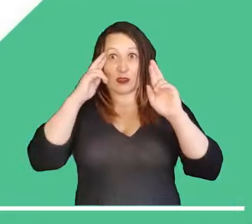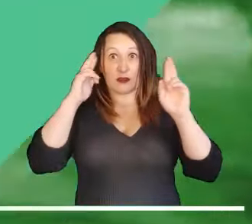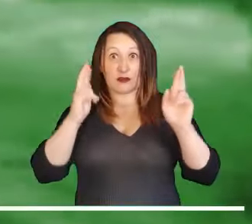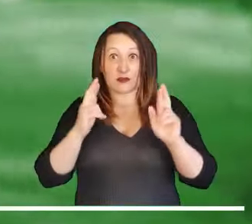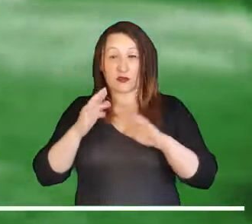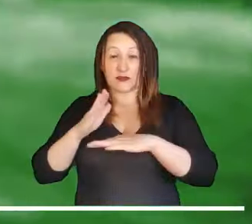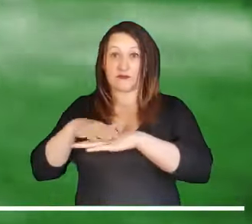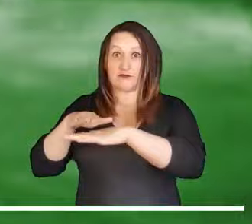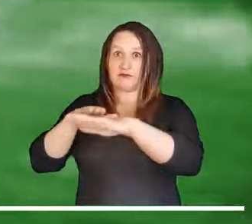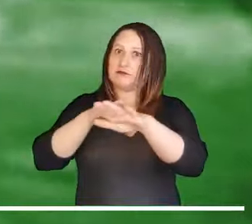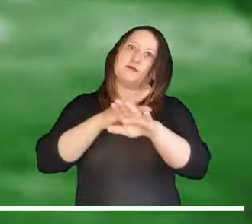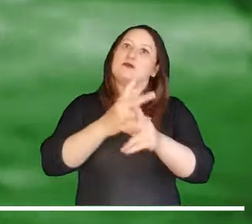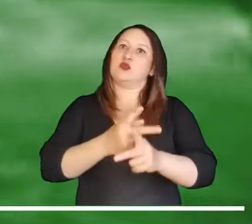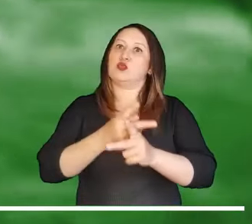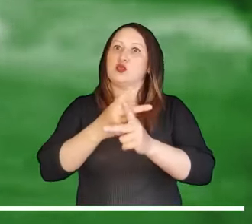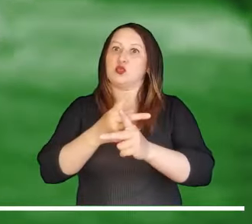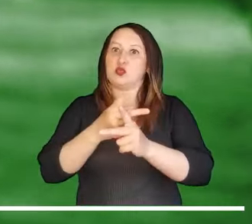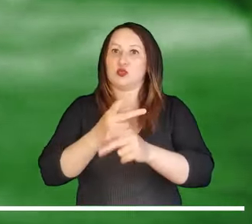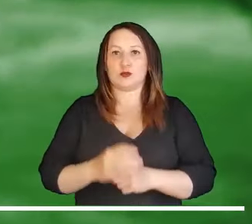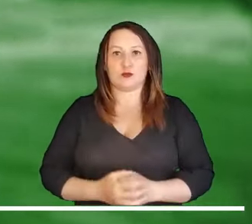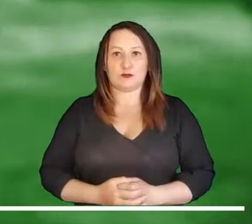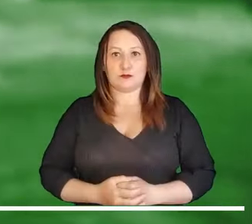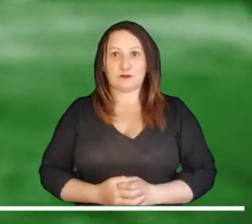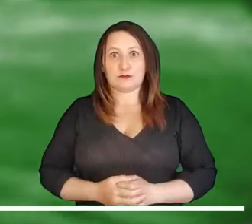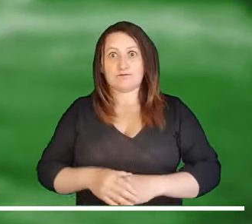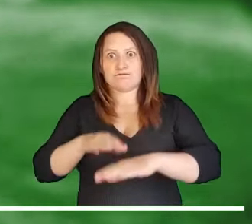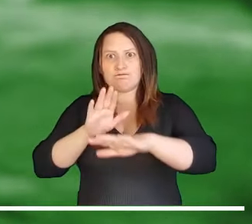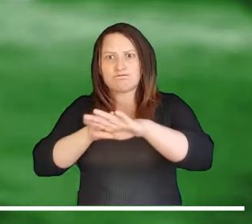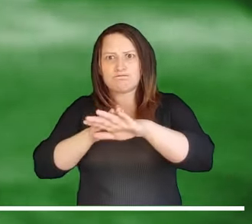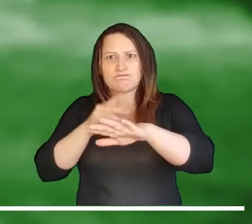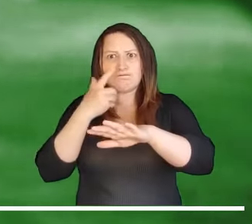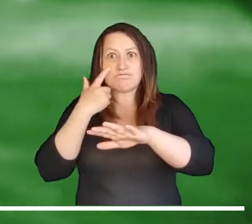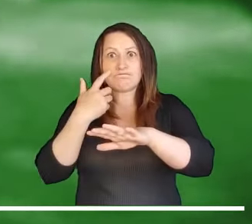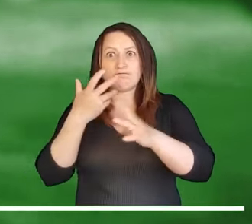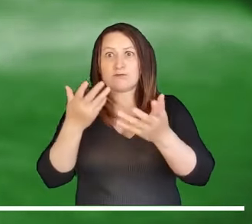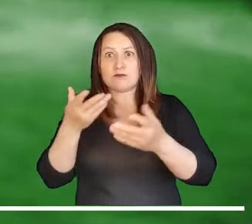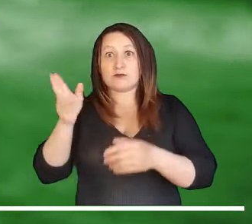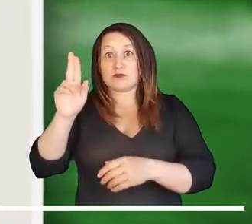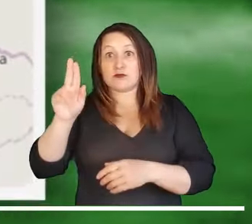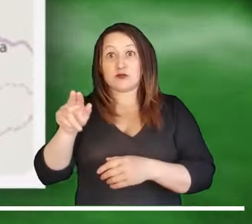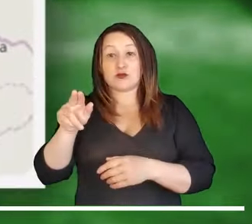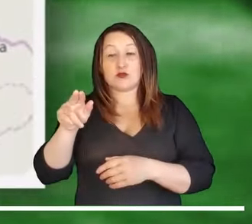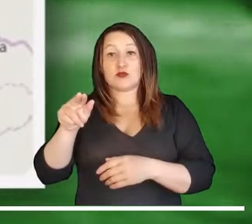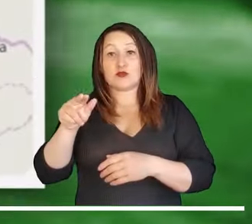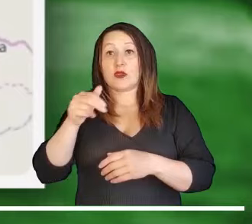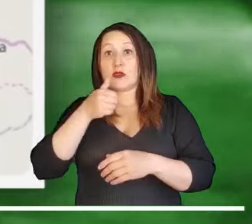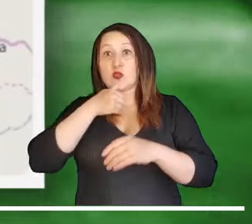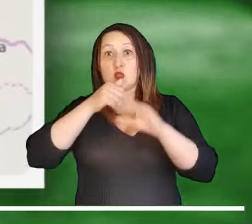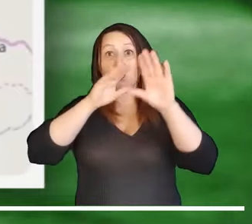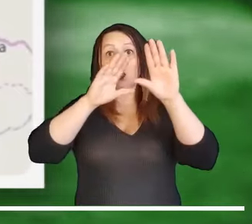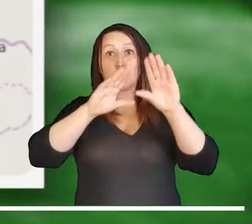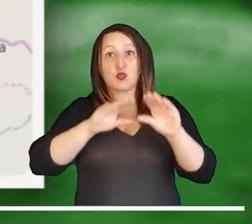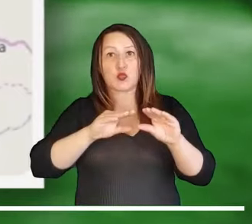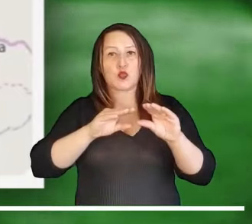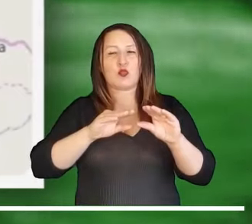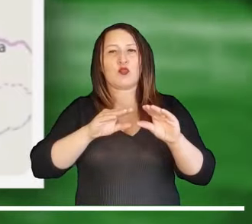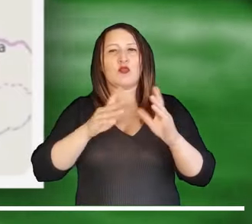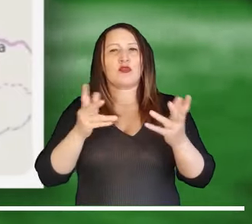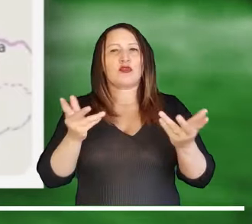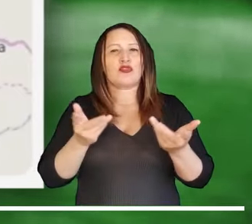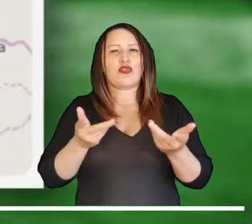Les presentamos un breve resumen de las alertas nocturnas. Máxima alerta en Sucre por